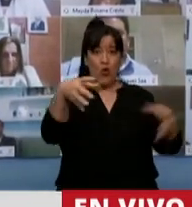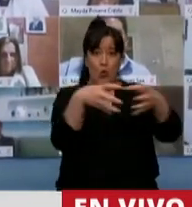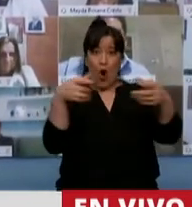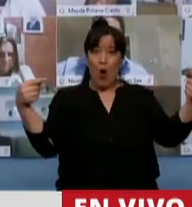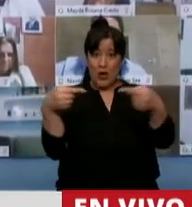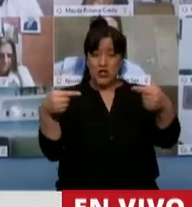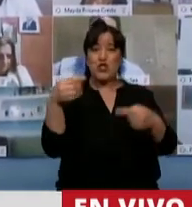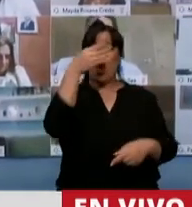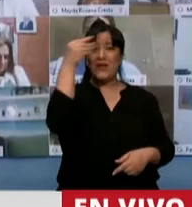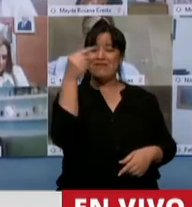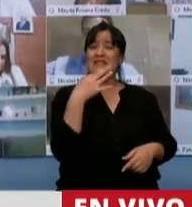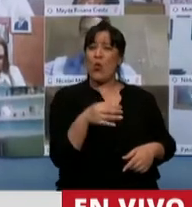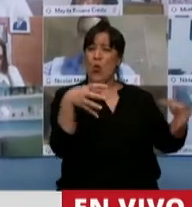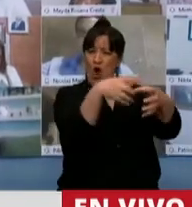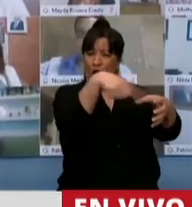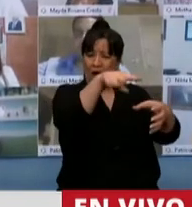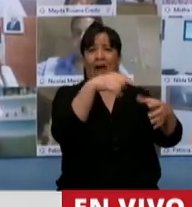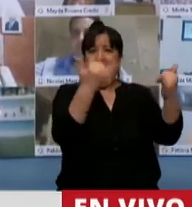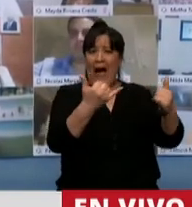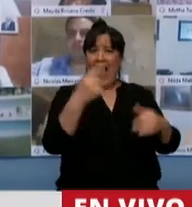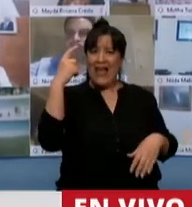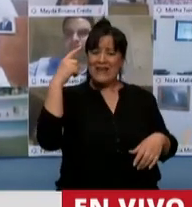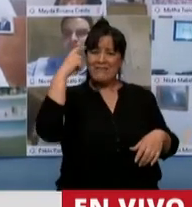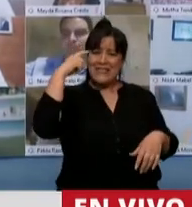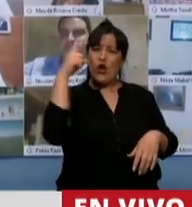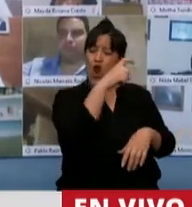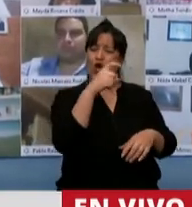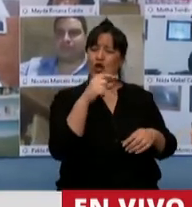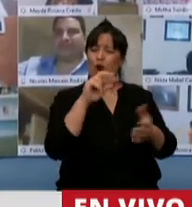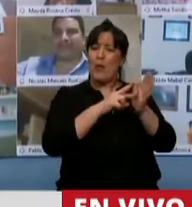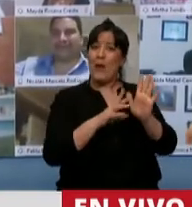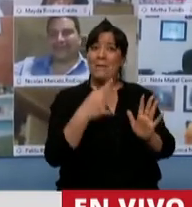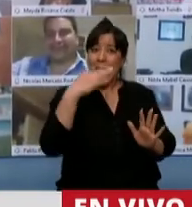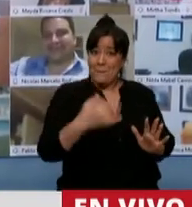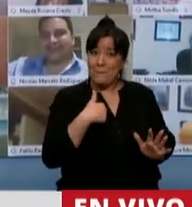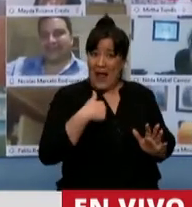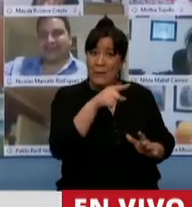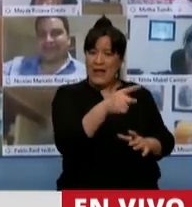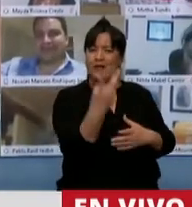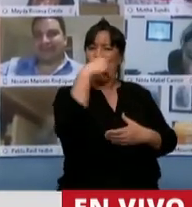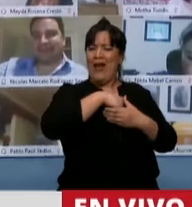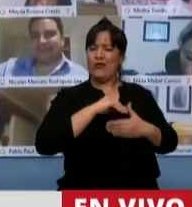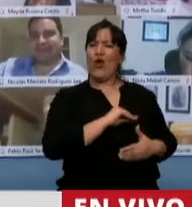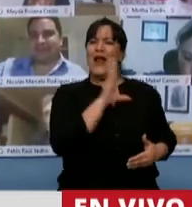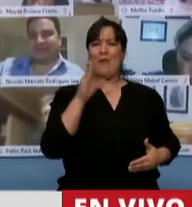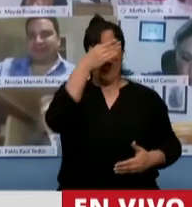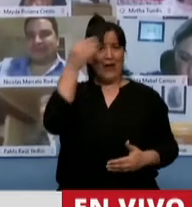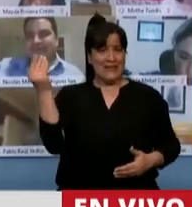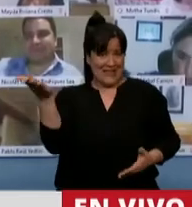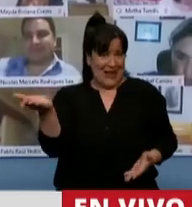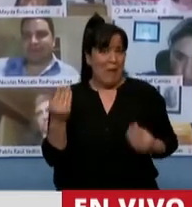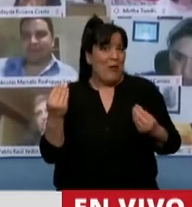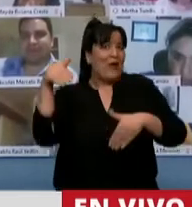estarán varios de ellos en el fondo enamorados de Cristina. Cristina es una dirigente político que nunca ha perdido una elección,